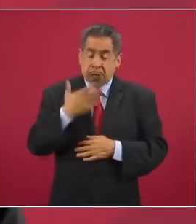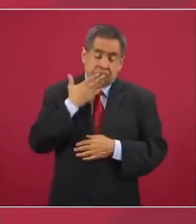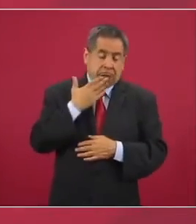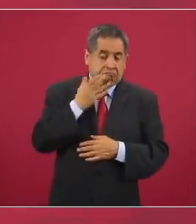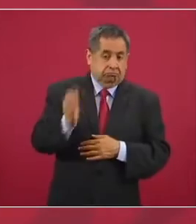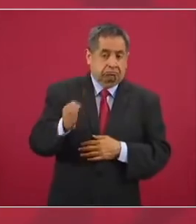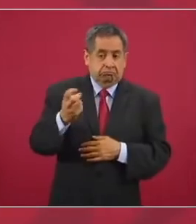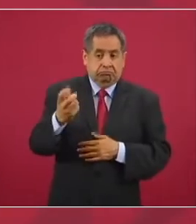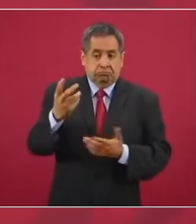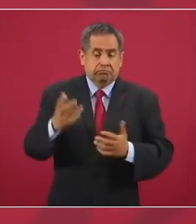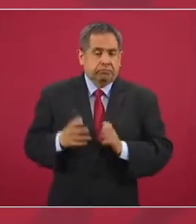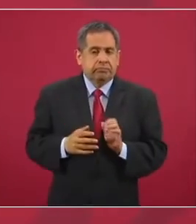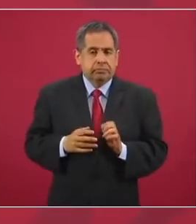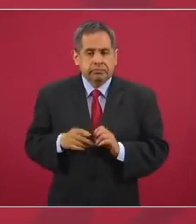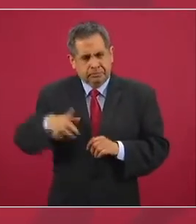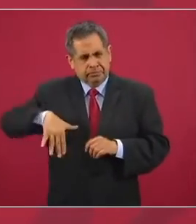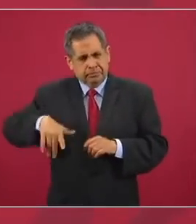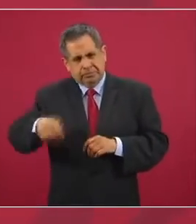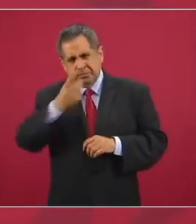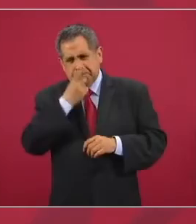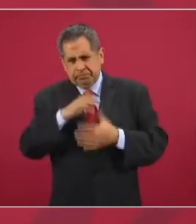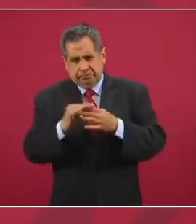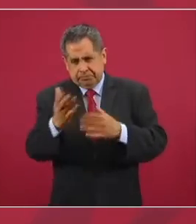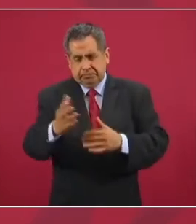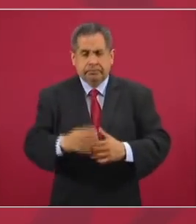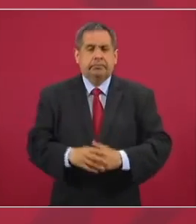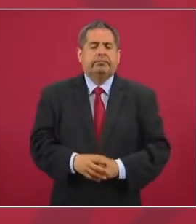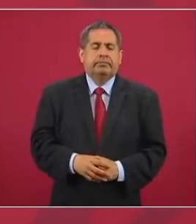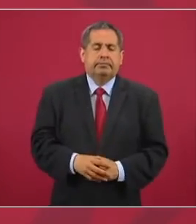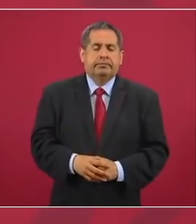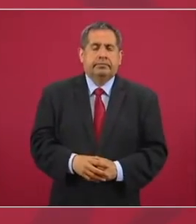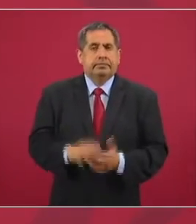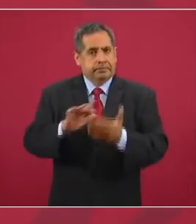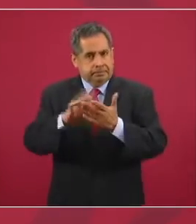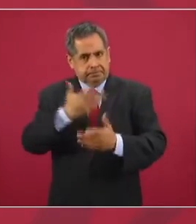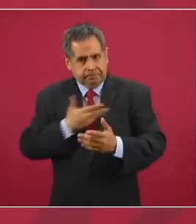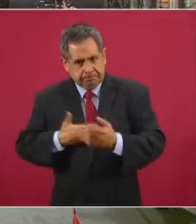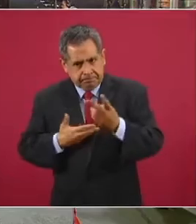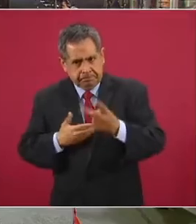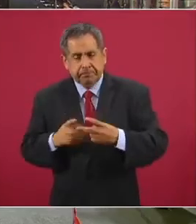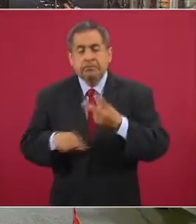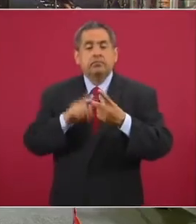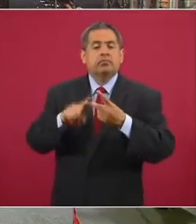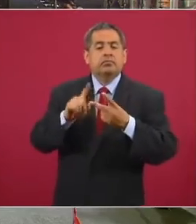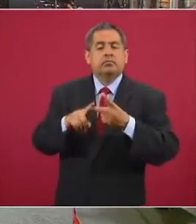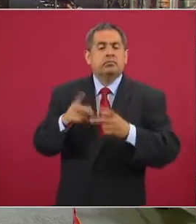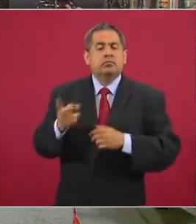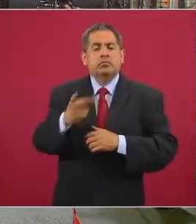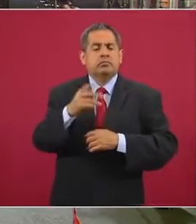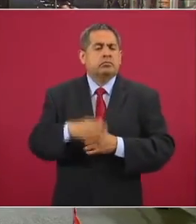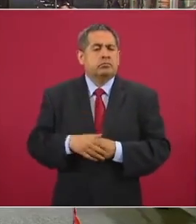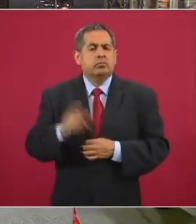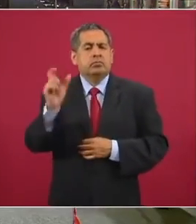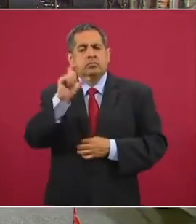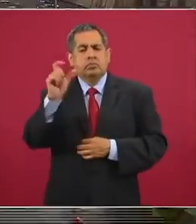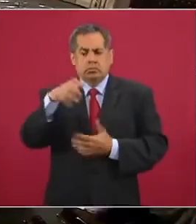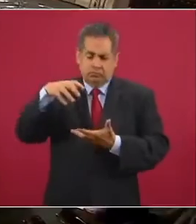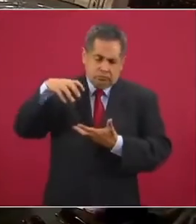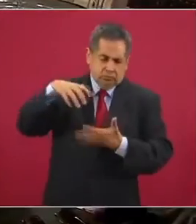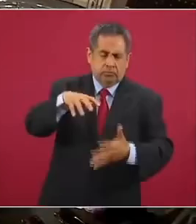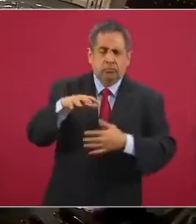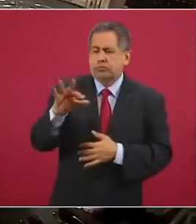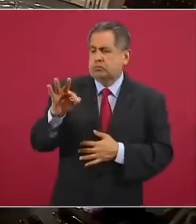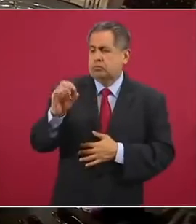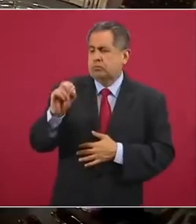por lo que tú estás planteando. Ok, gracias, presidente. ¿Y cuándo liberan los recursos del Fondem